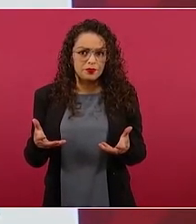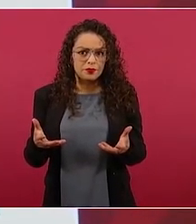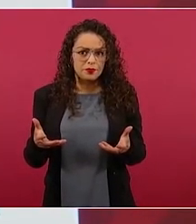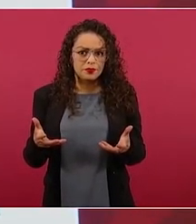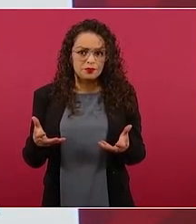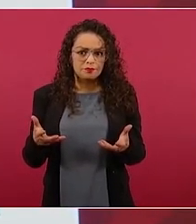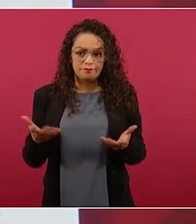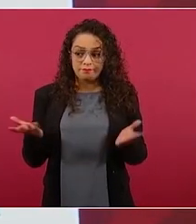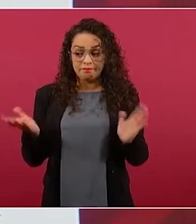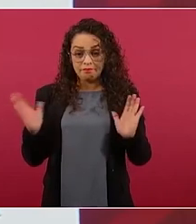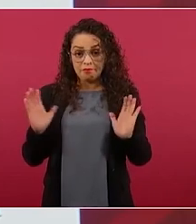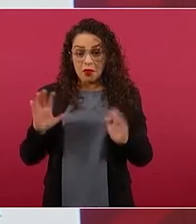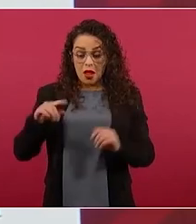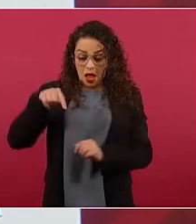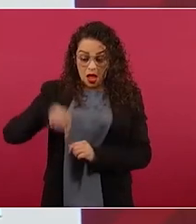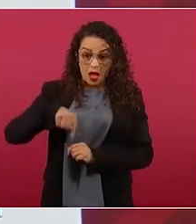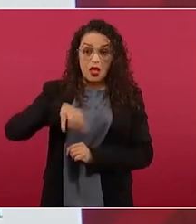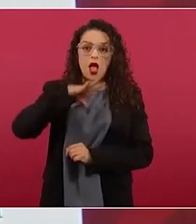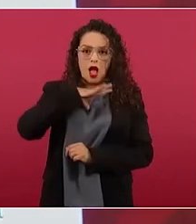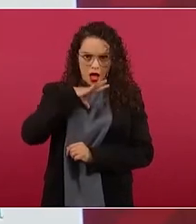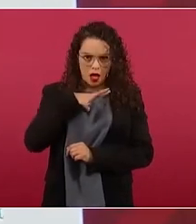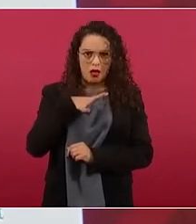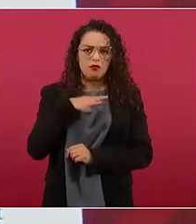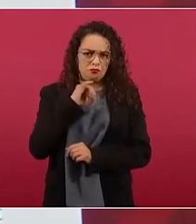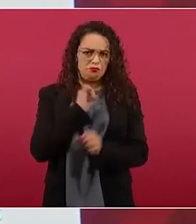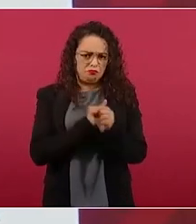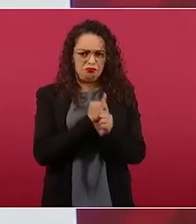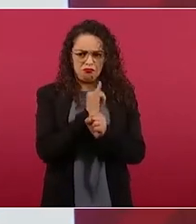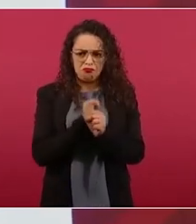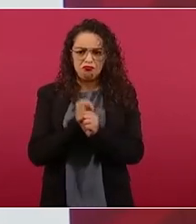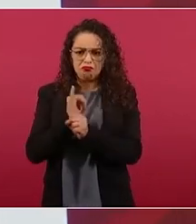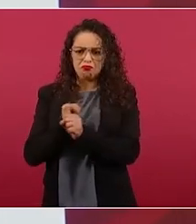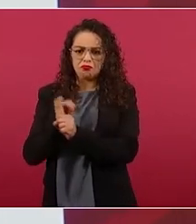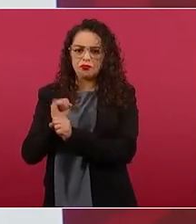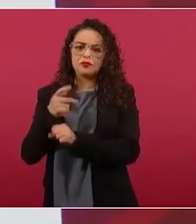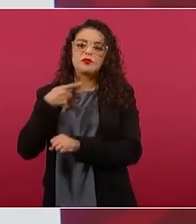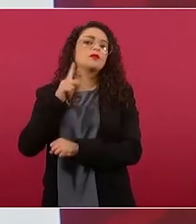aquí hay investigación pero se tiene que esperar